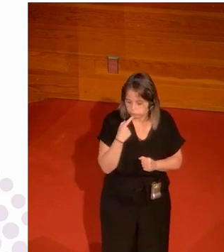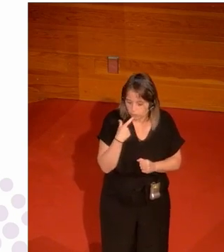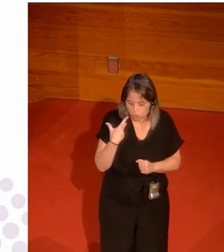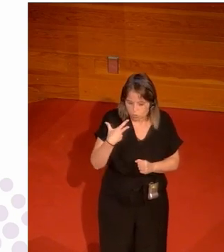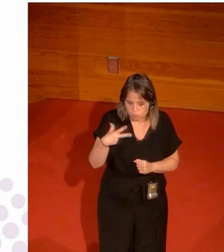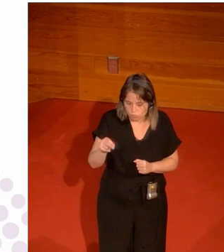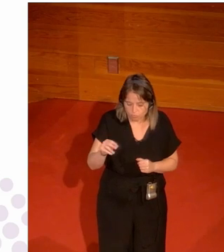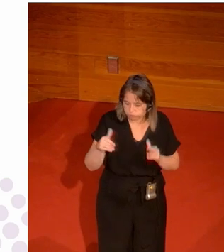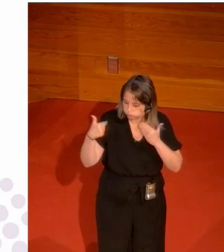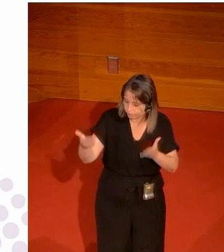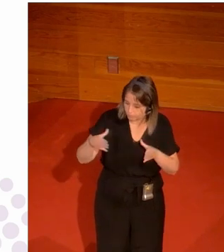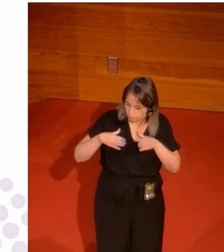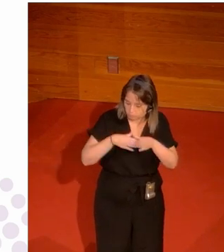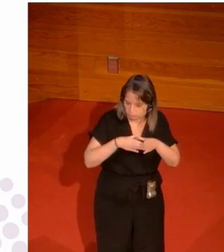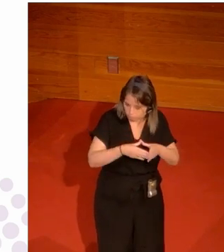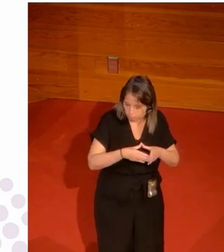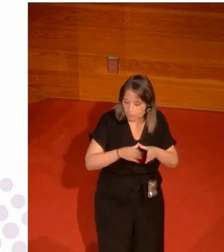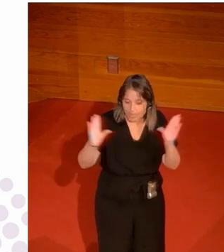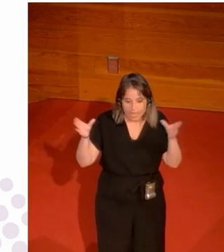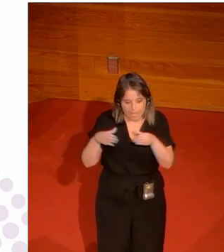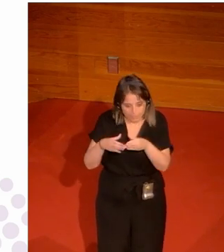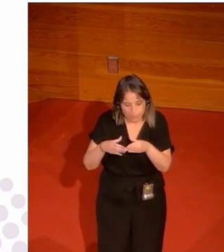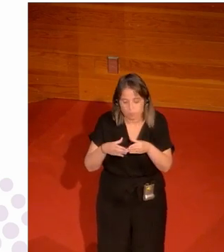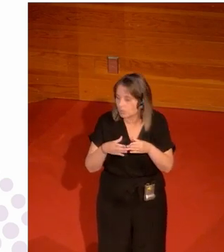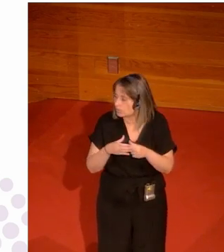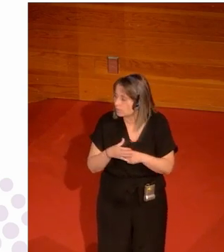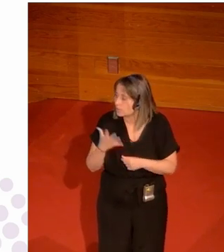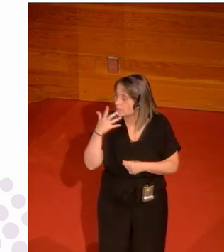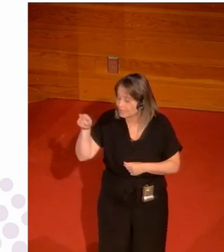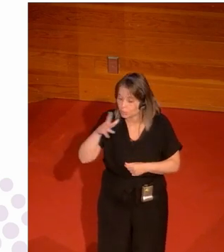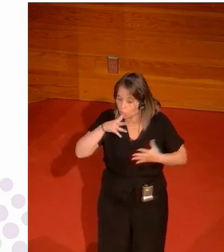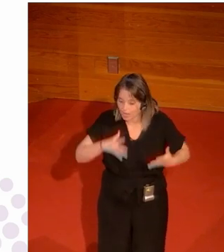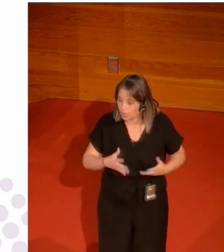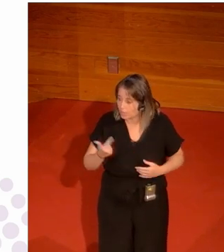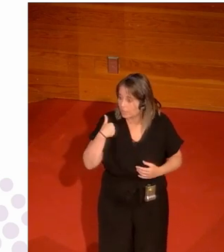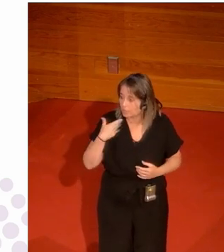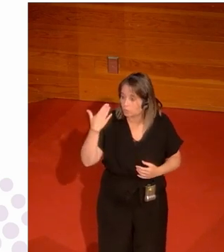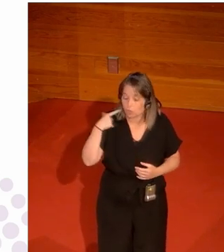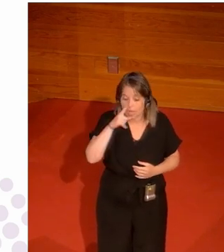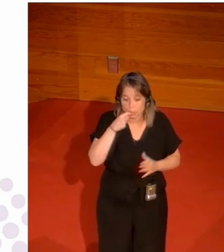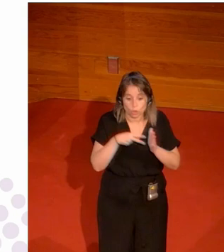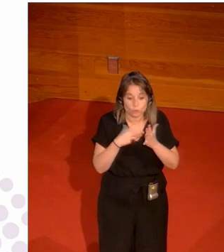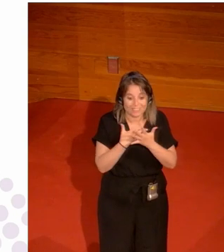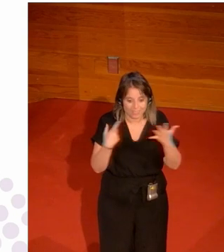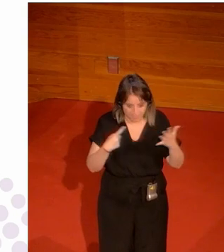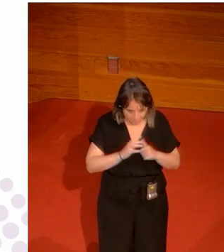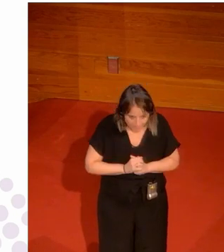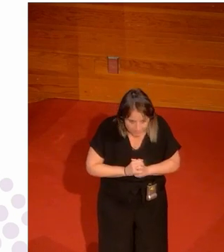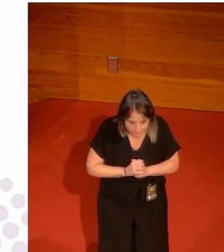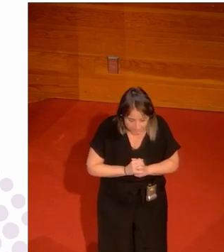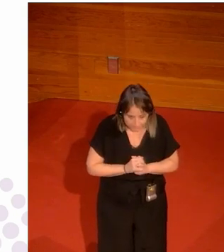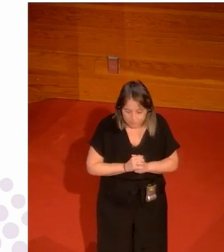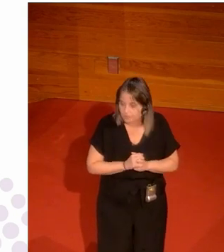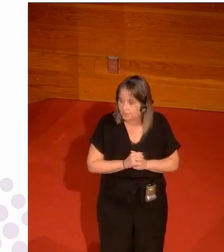el agasajar a estas chicas bueno hasta al equipo de fútbol si eso pasa ahora esto acaba de pasar en 2016 flagrante